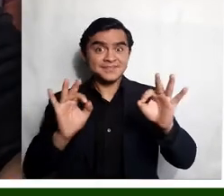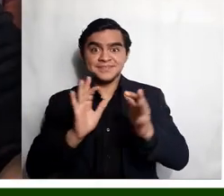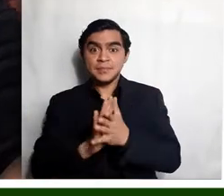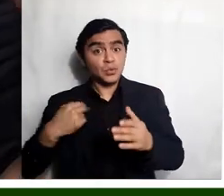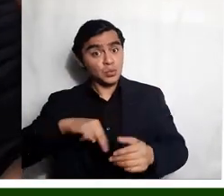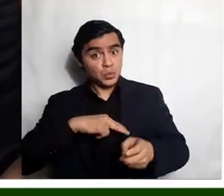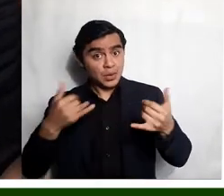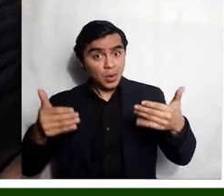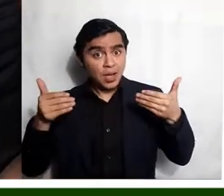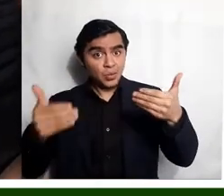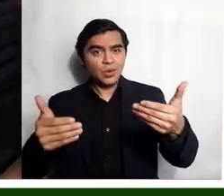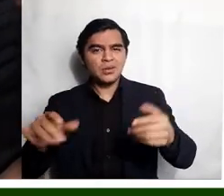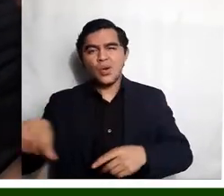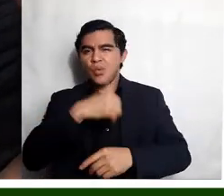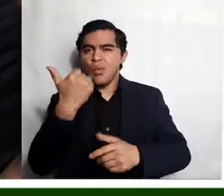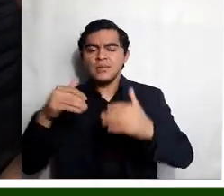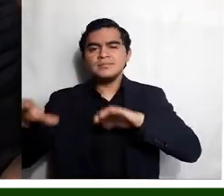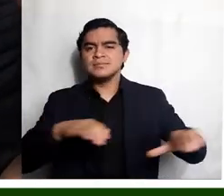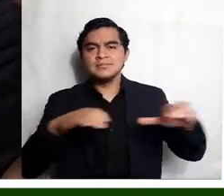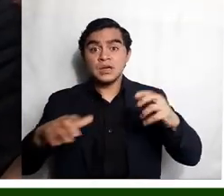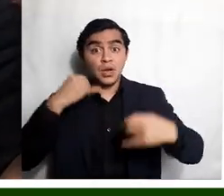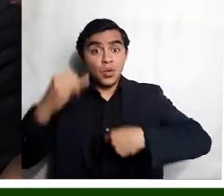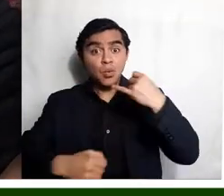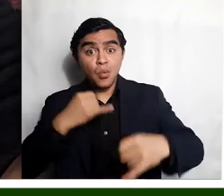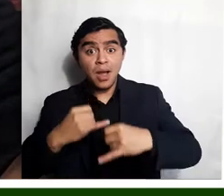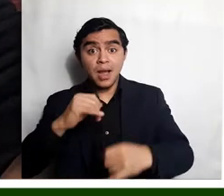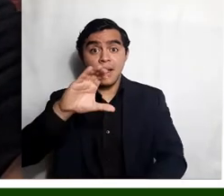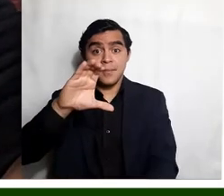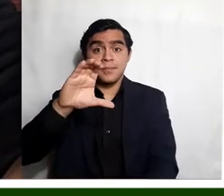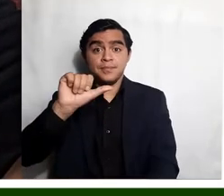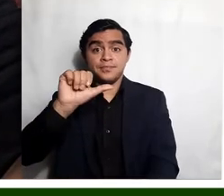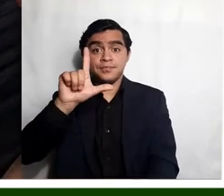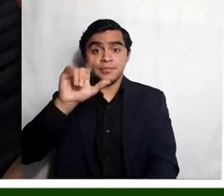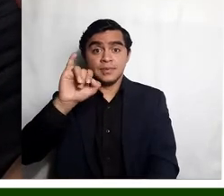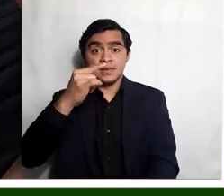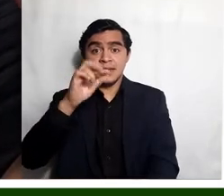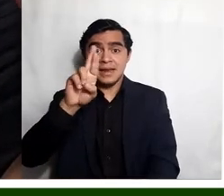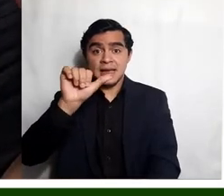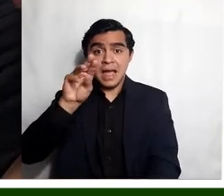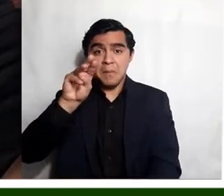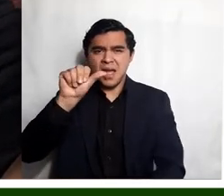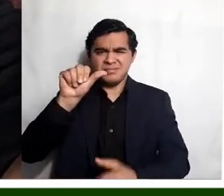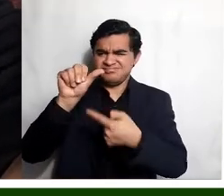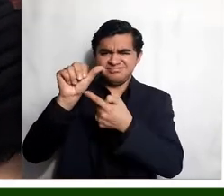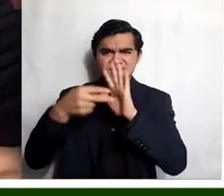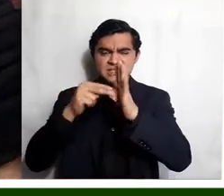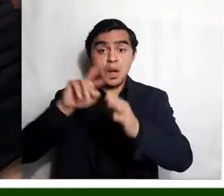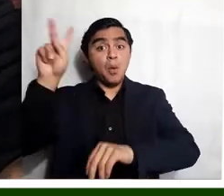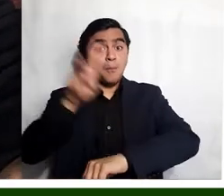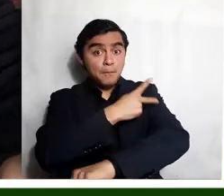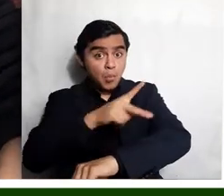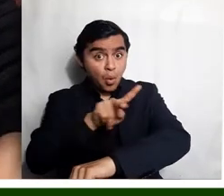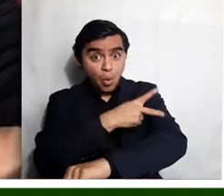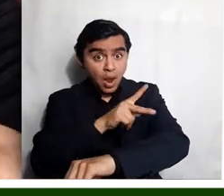Bueno chicos, continuamos. La siguiente actividad es jugar a los caligramas. ¿Qué es un caligrama? Un caligrama es un